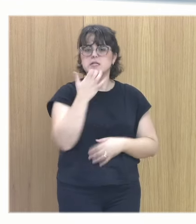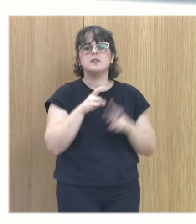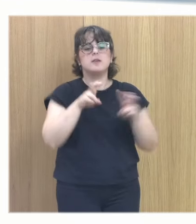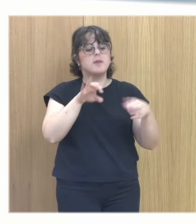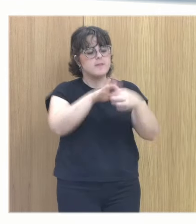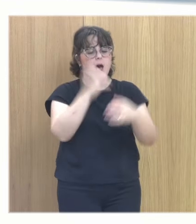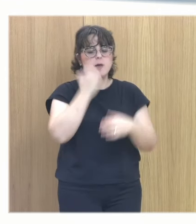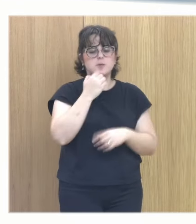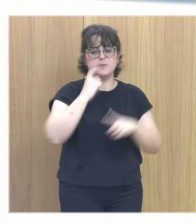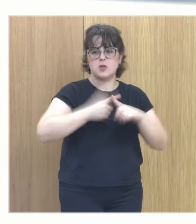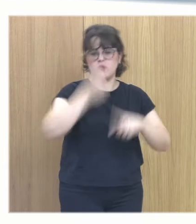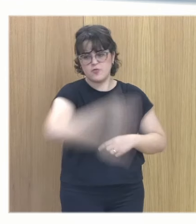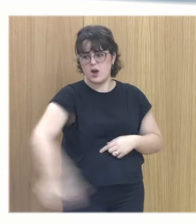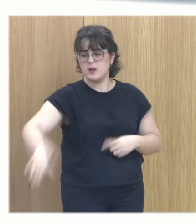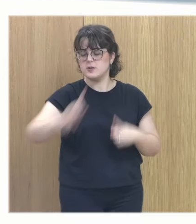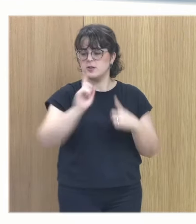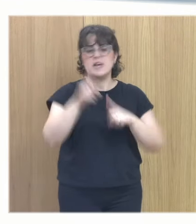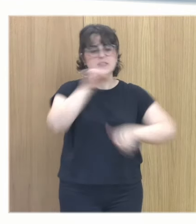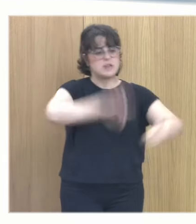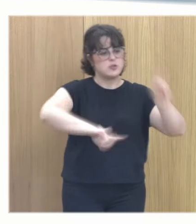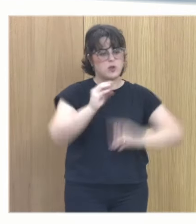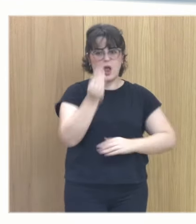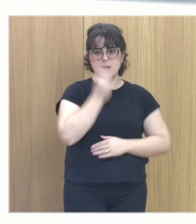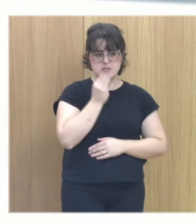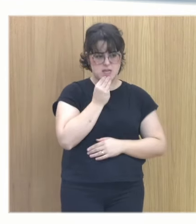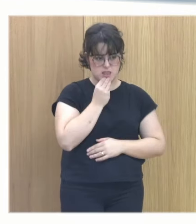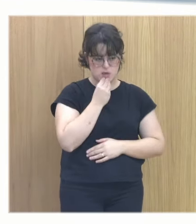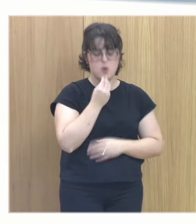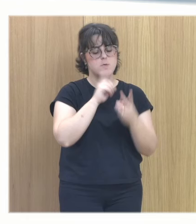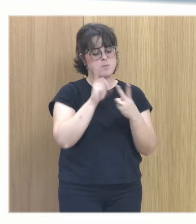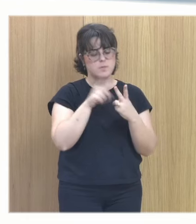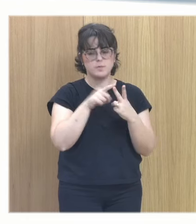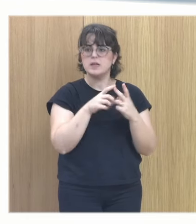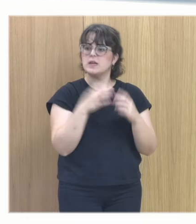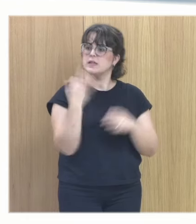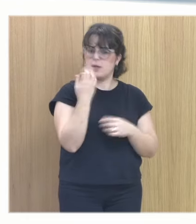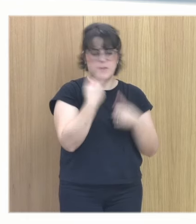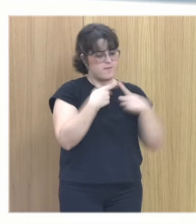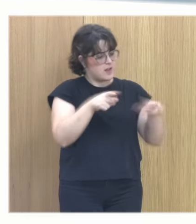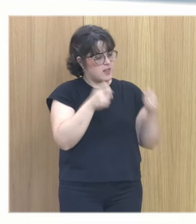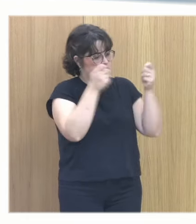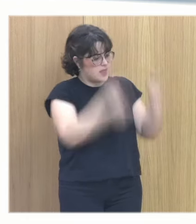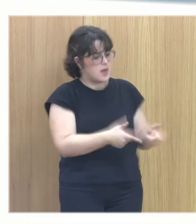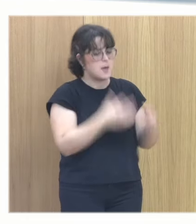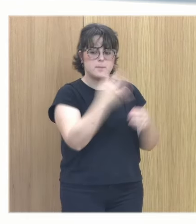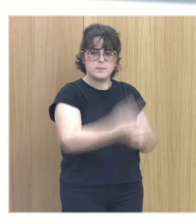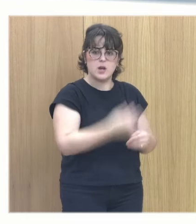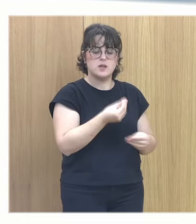sexual infantil que es uno con los trastornos de alimentación hay que hacer un diagnóstico diferencial y hay que ver en la historia